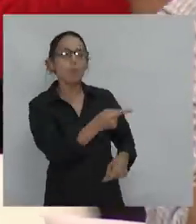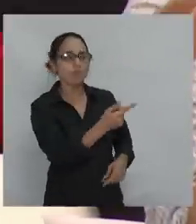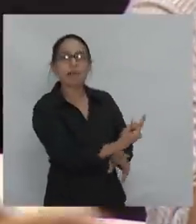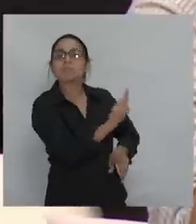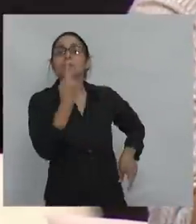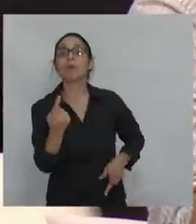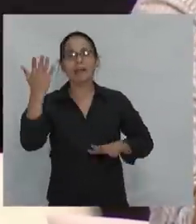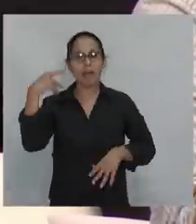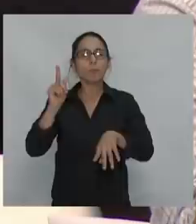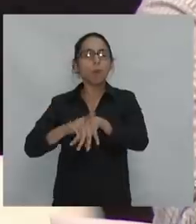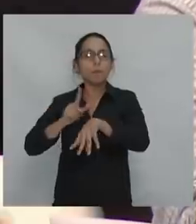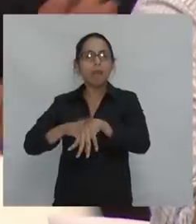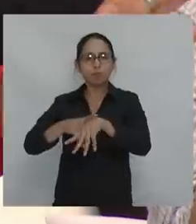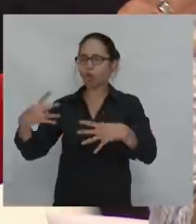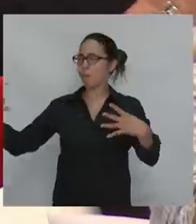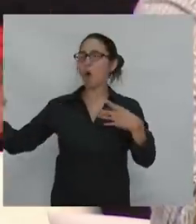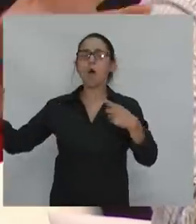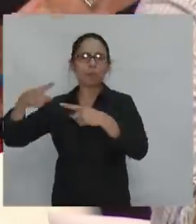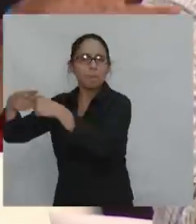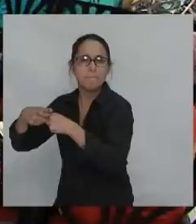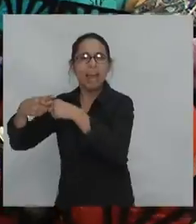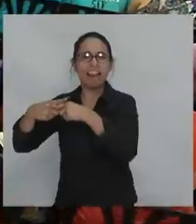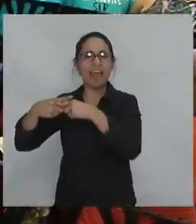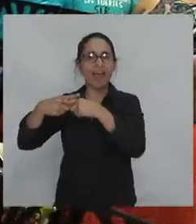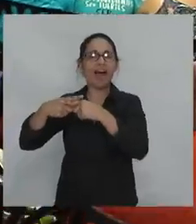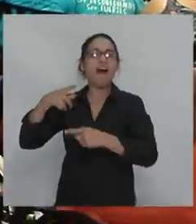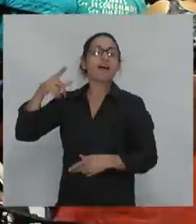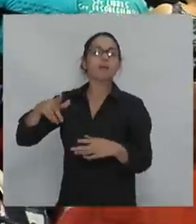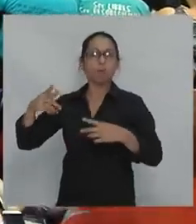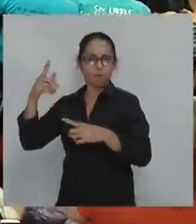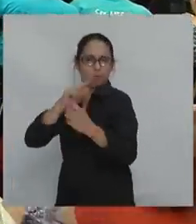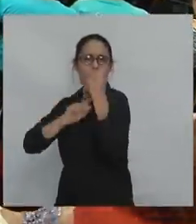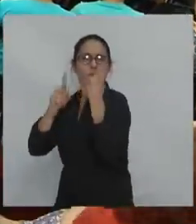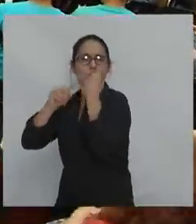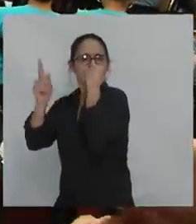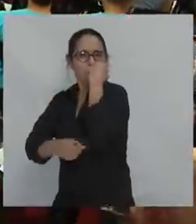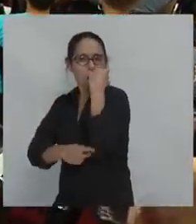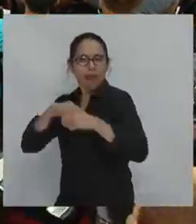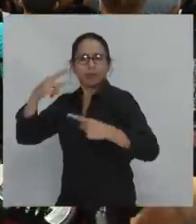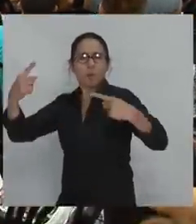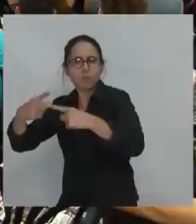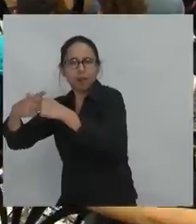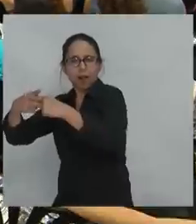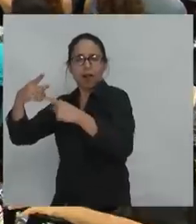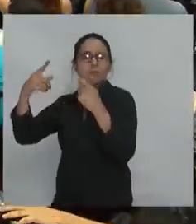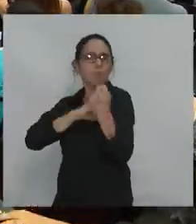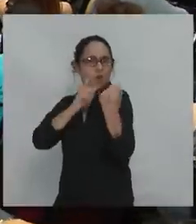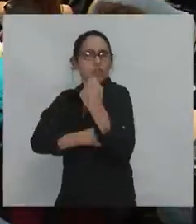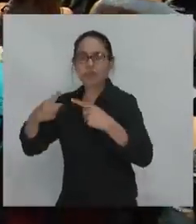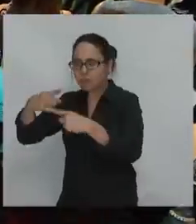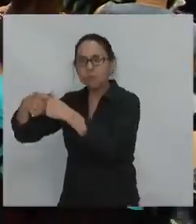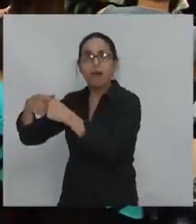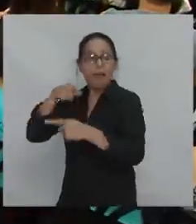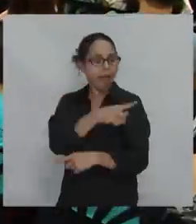mundo decadente romano. Y Espartaco está en la escuela de gladiadores del Éntulo y está contento. Está